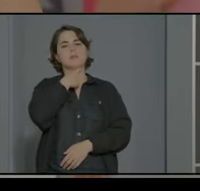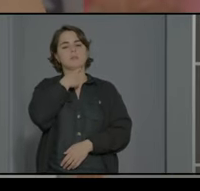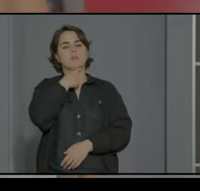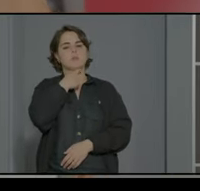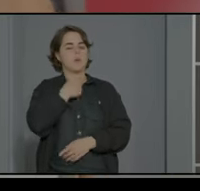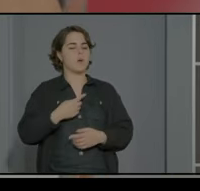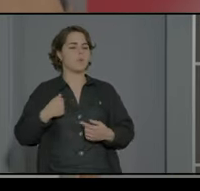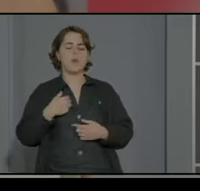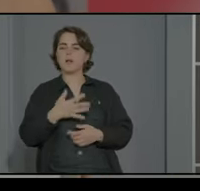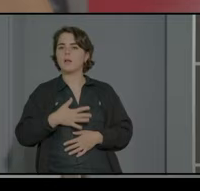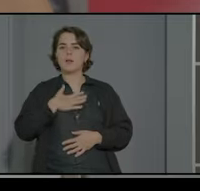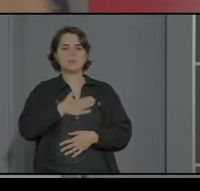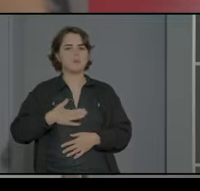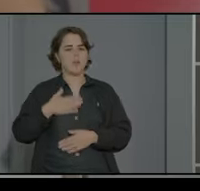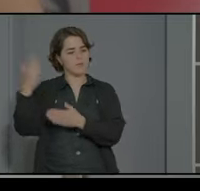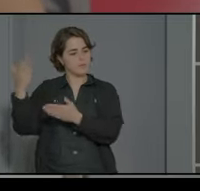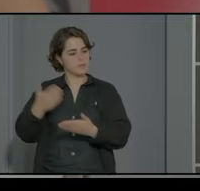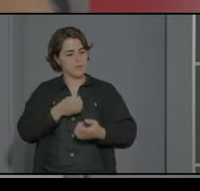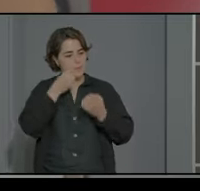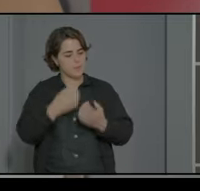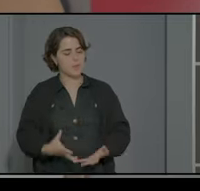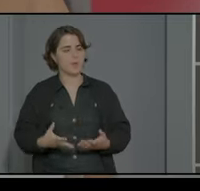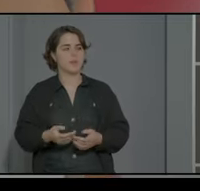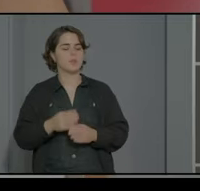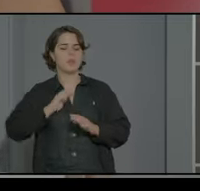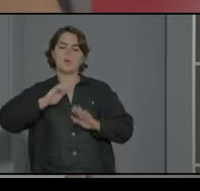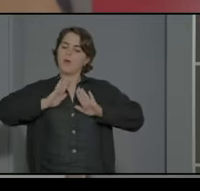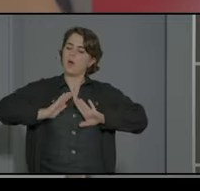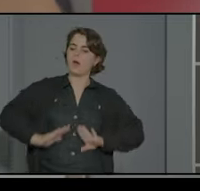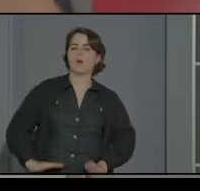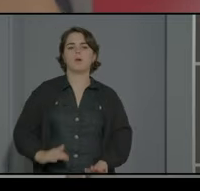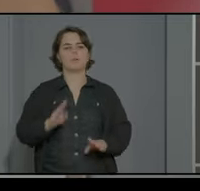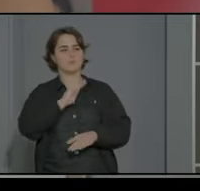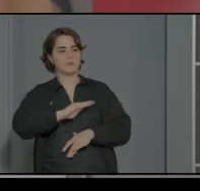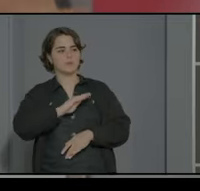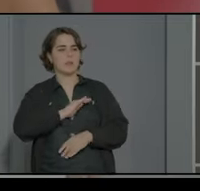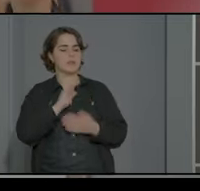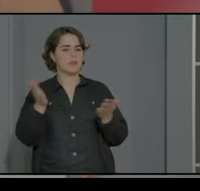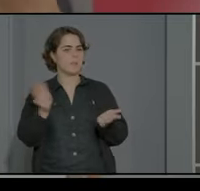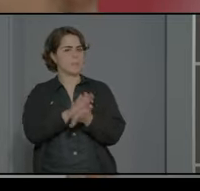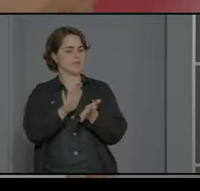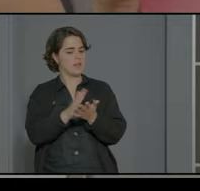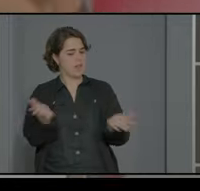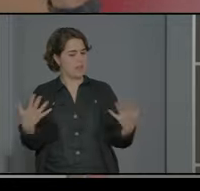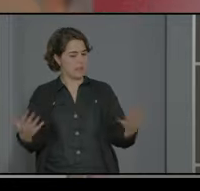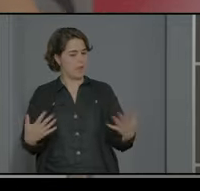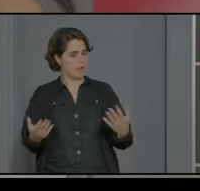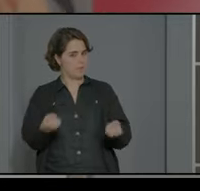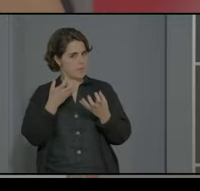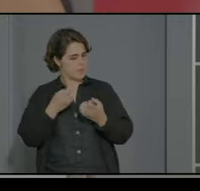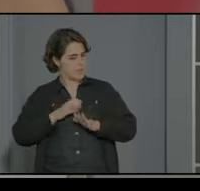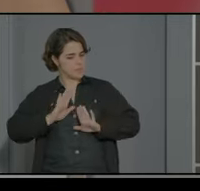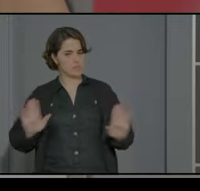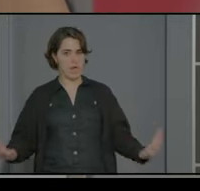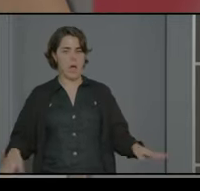acomplejada y me ha encantado como me han acogido de bien aquí y me ha relajado mucho o sea que no pasa nada tranquila que bien, que bien y